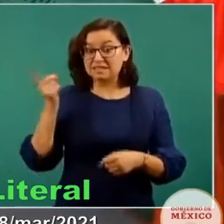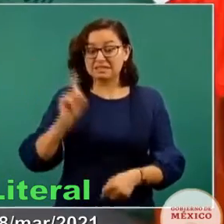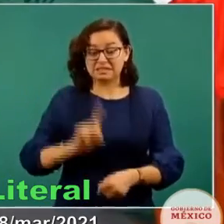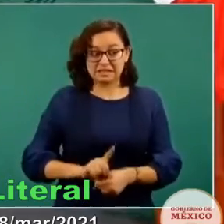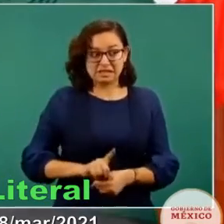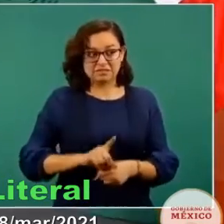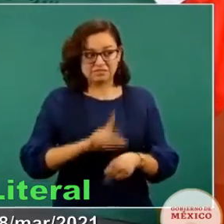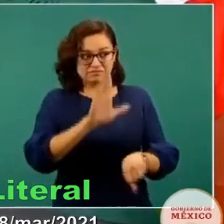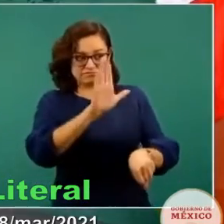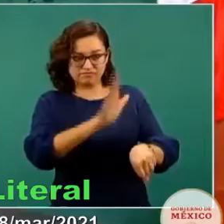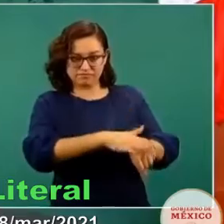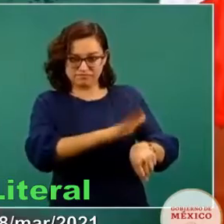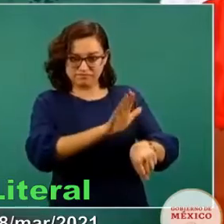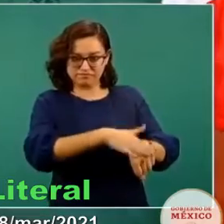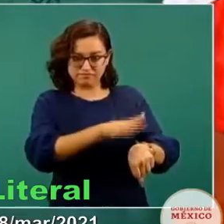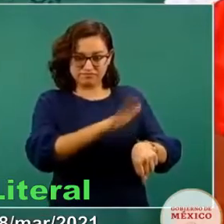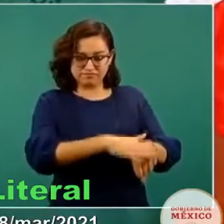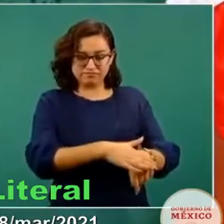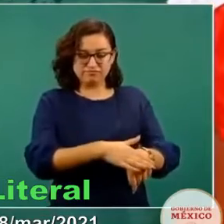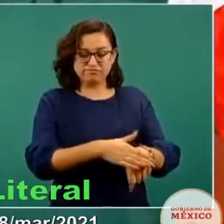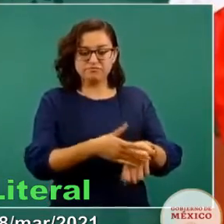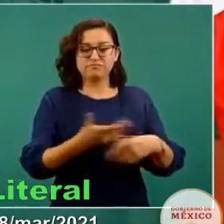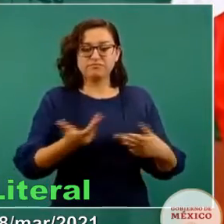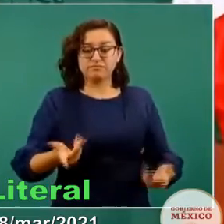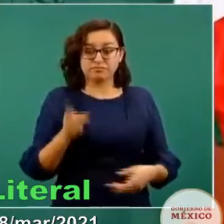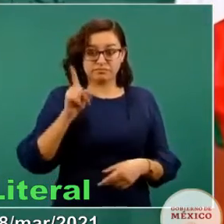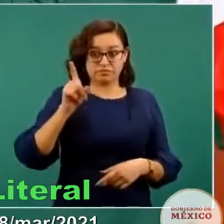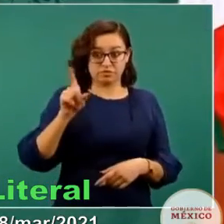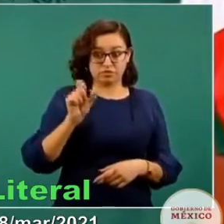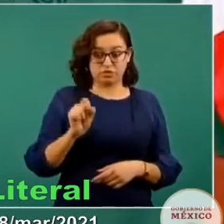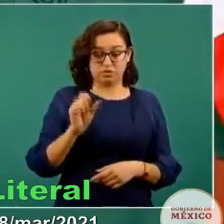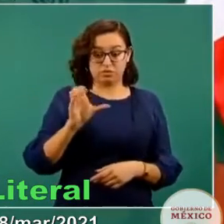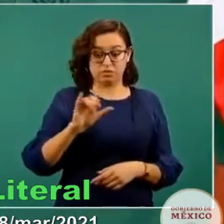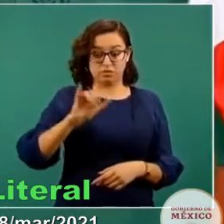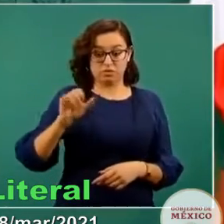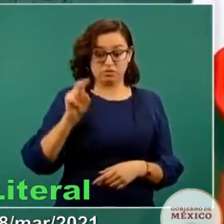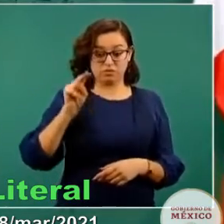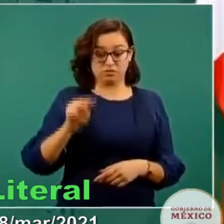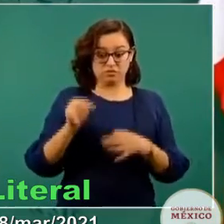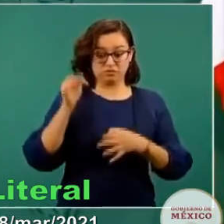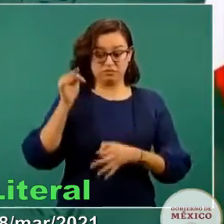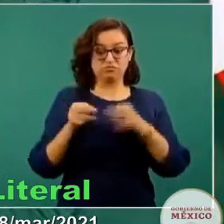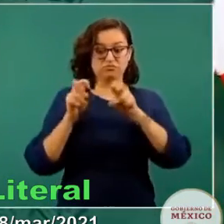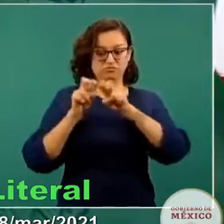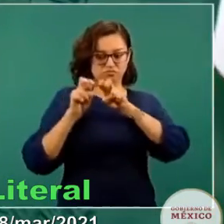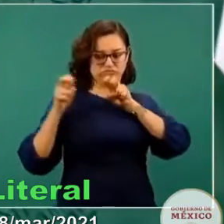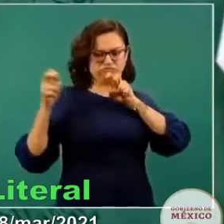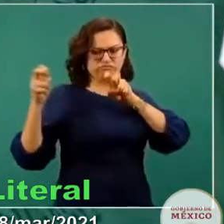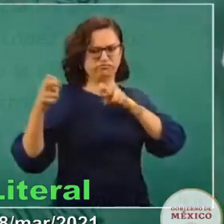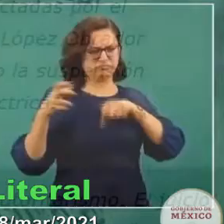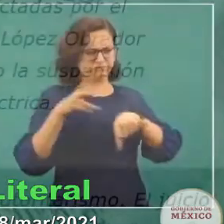magistrados en otro asunto